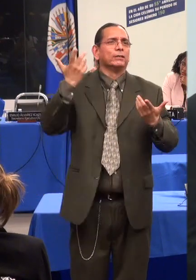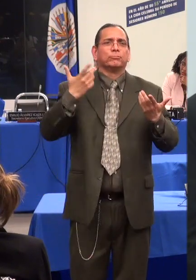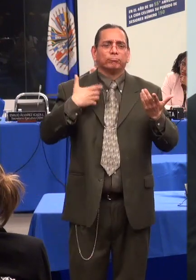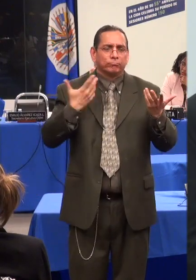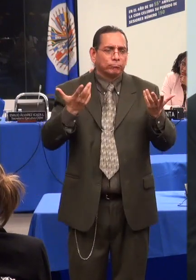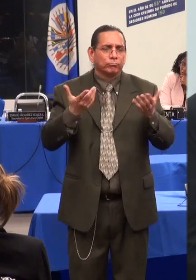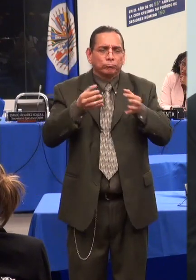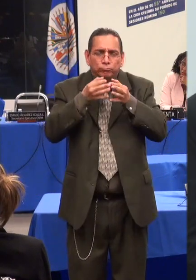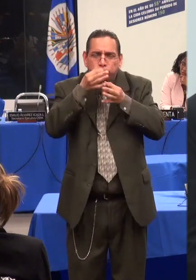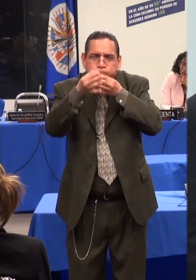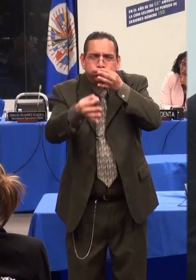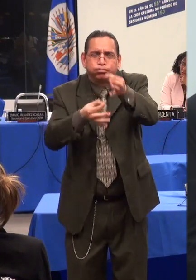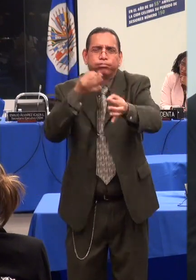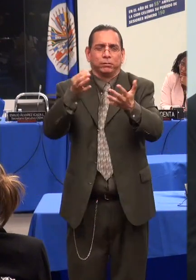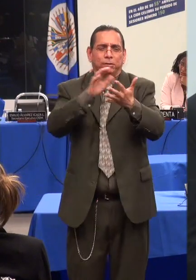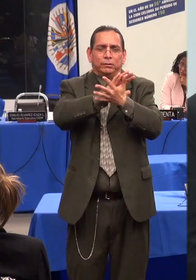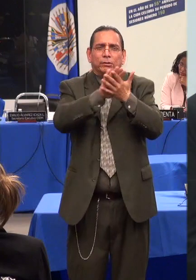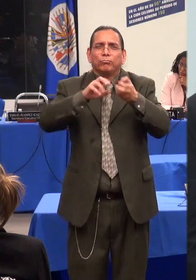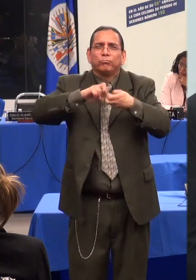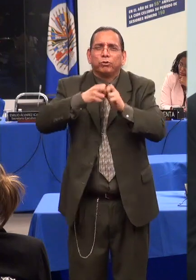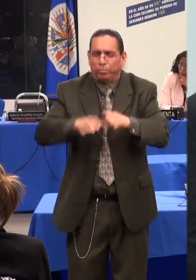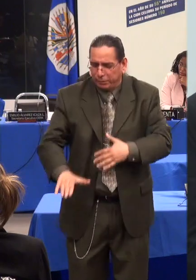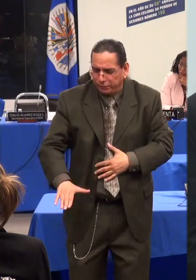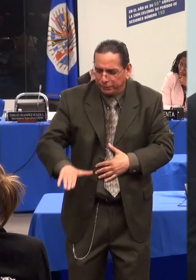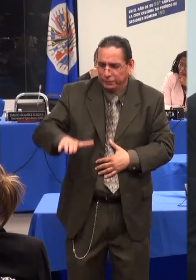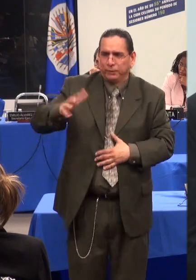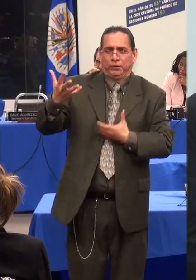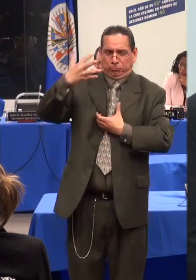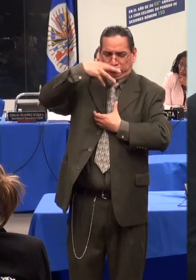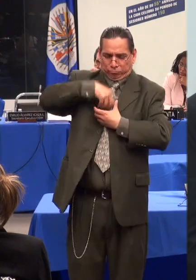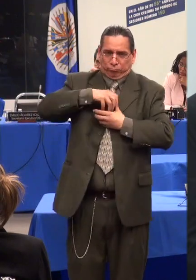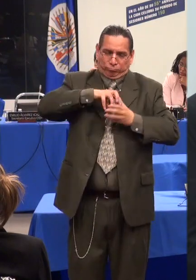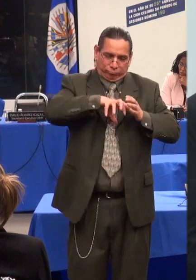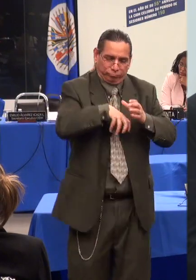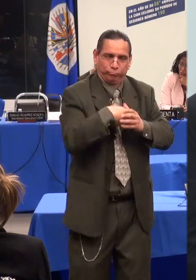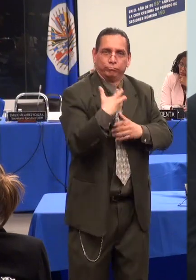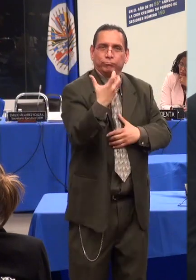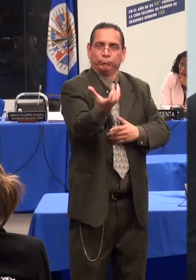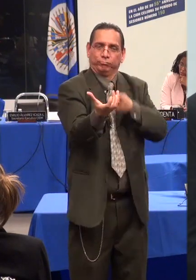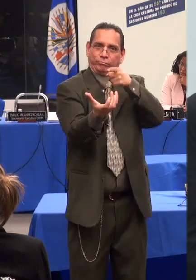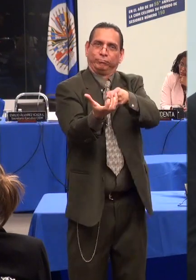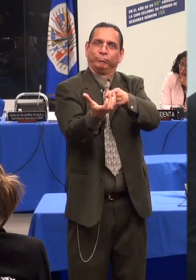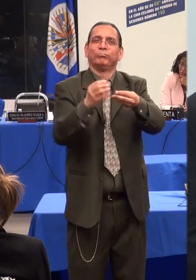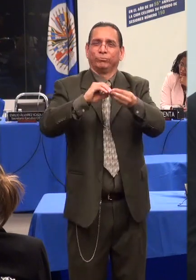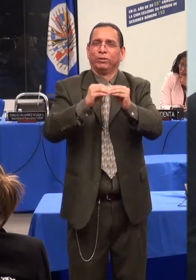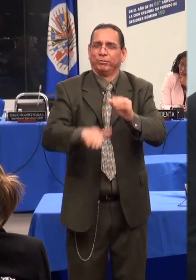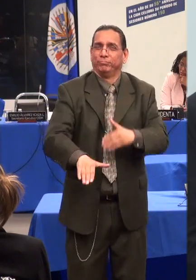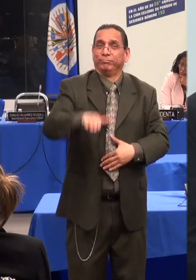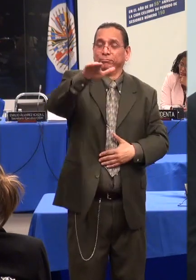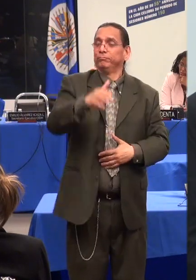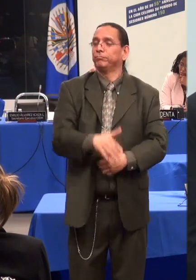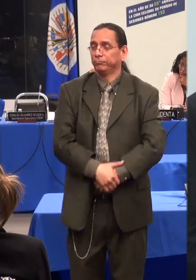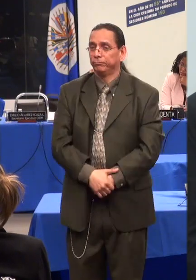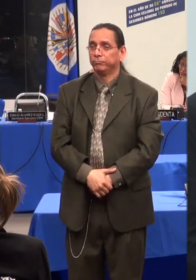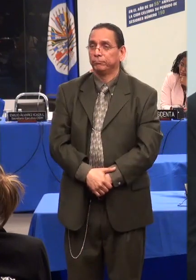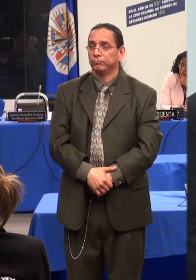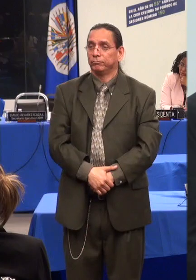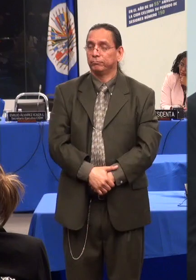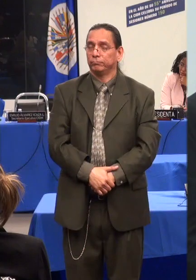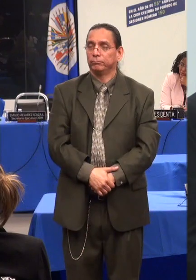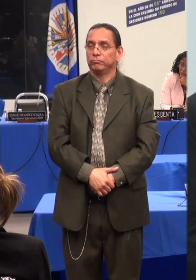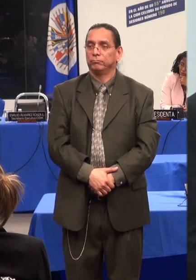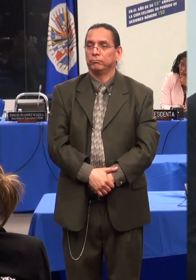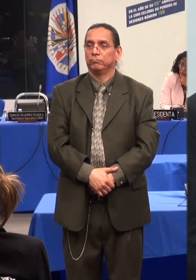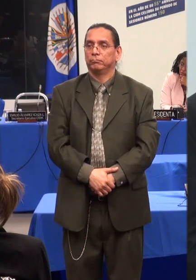reduzca la discusión a que el problema es de la persona por estar en situación de discapacidad y